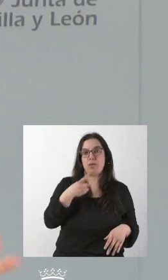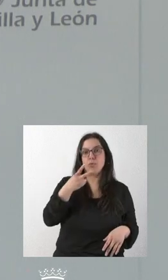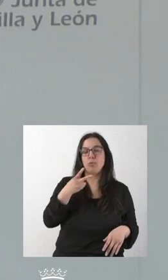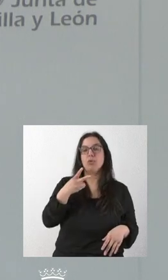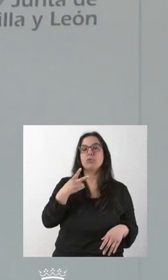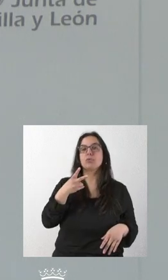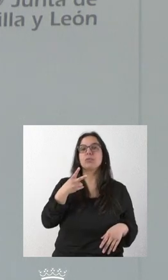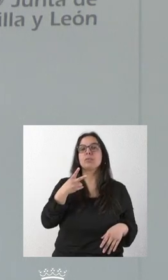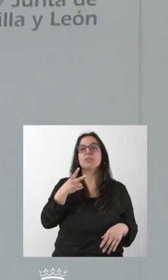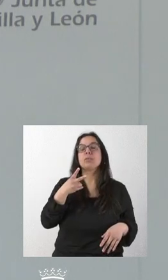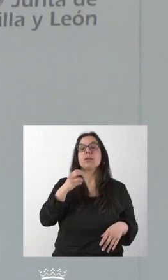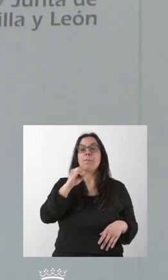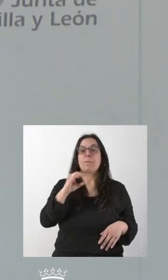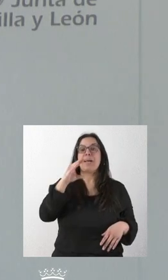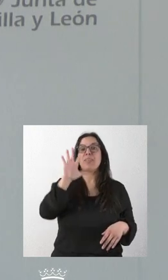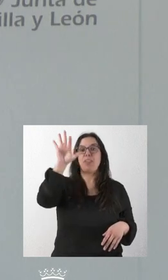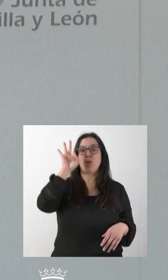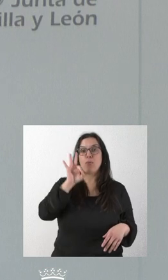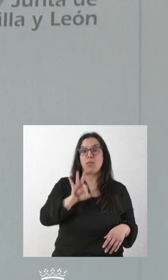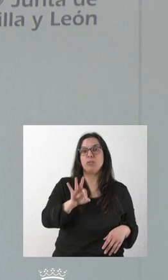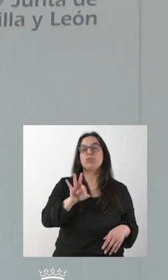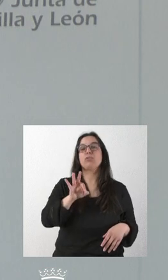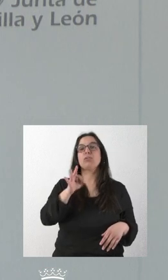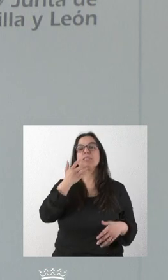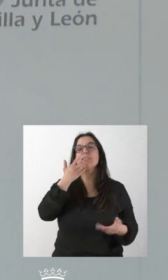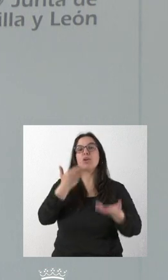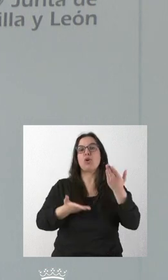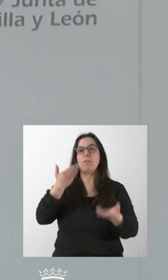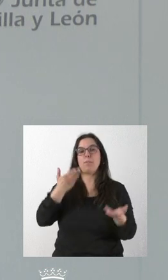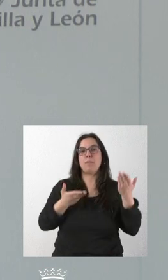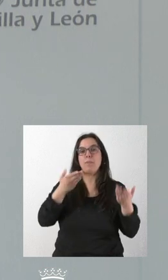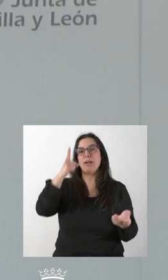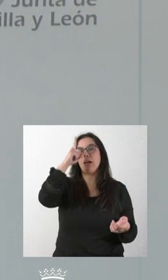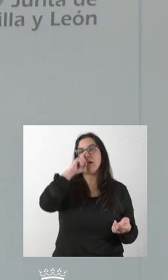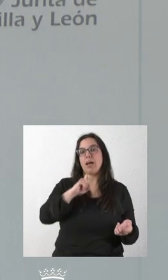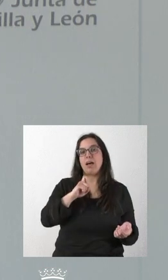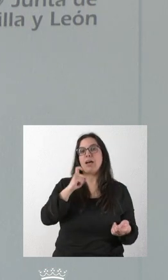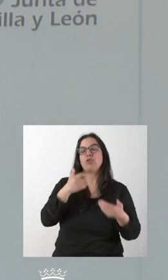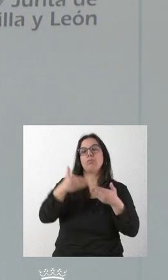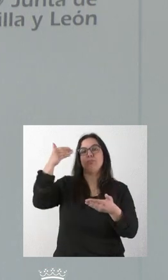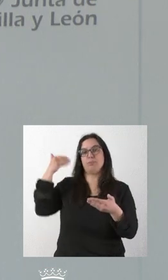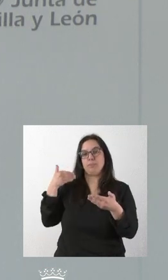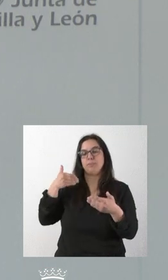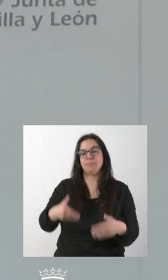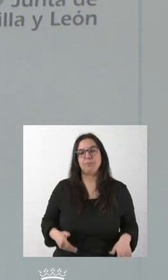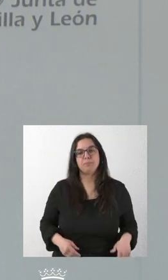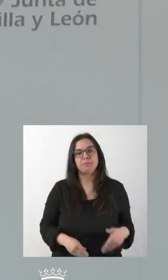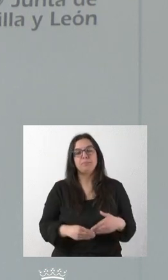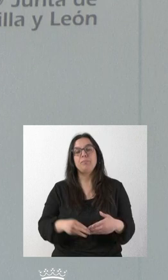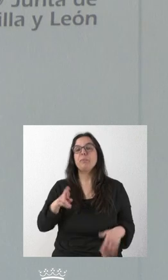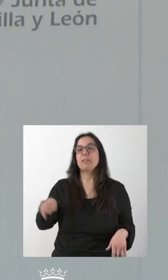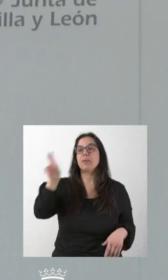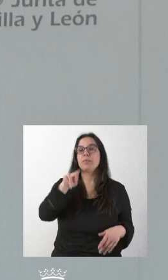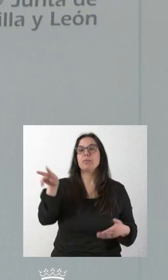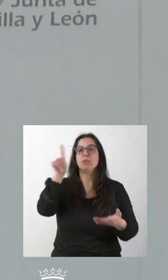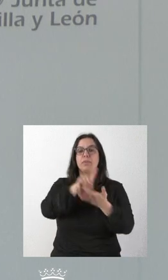creció esa aportación un 5,9% en relación con el ejercicio precedente. Volver a insistir una vez más